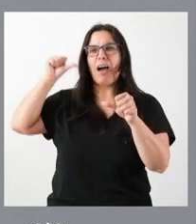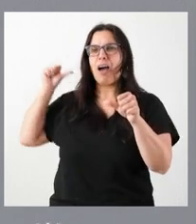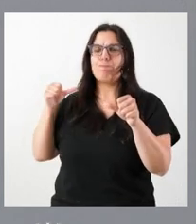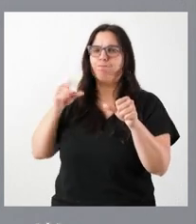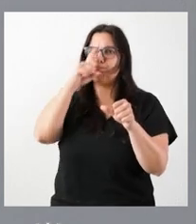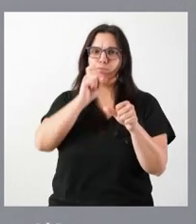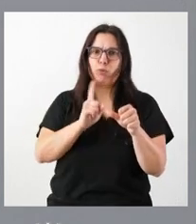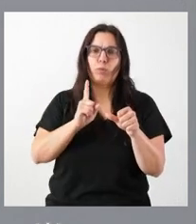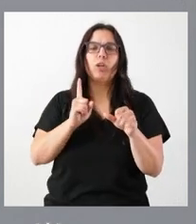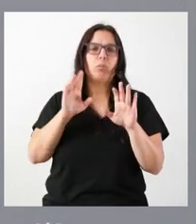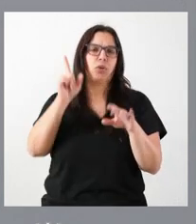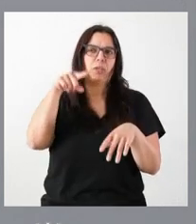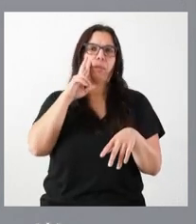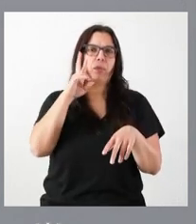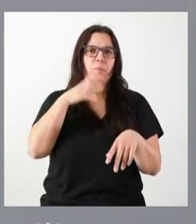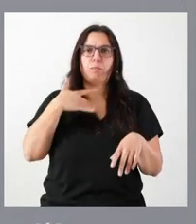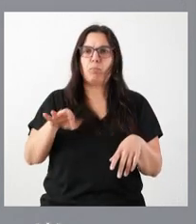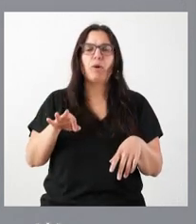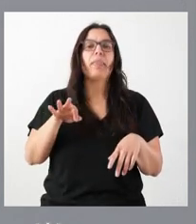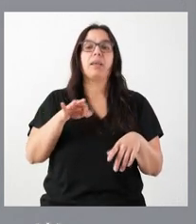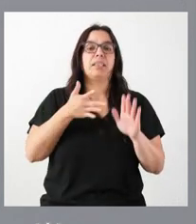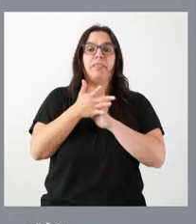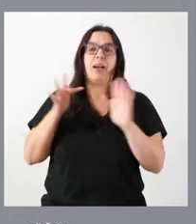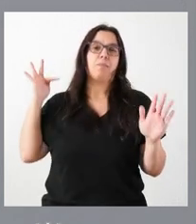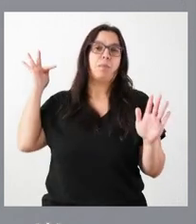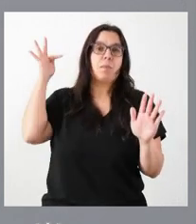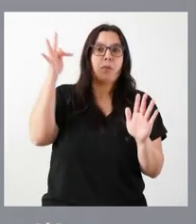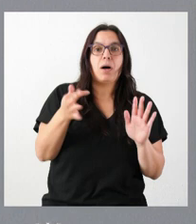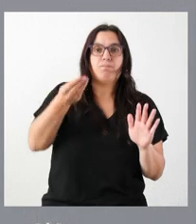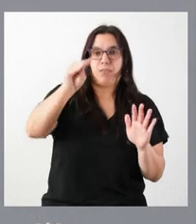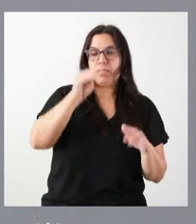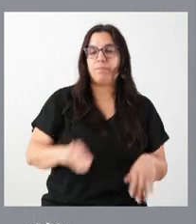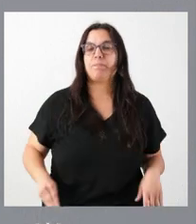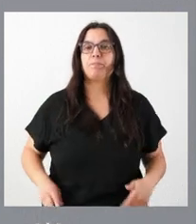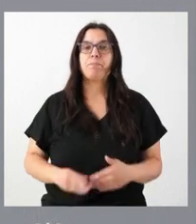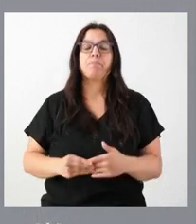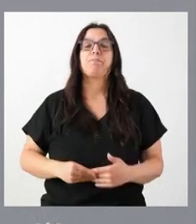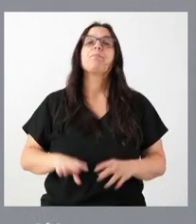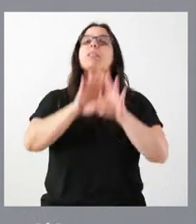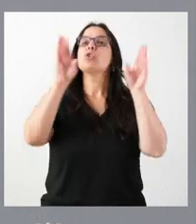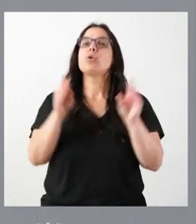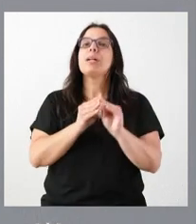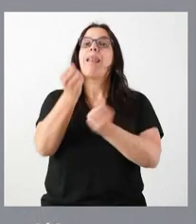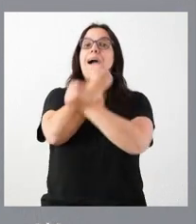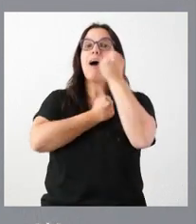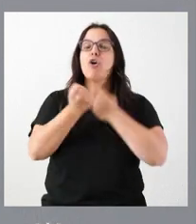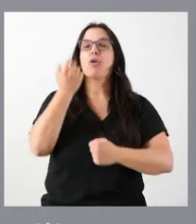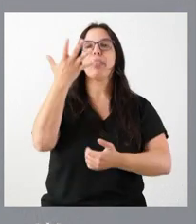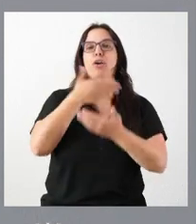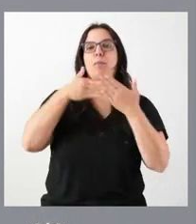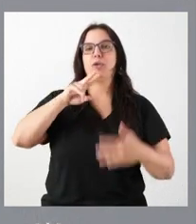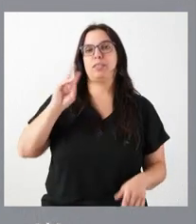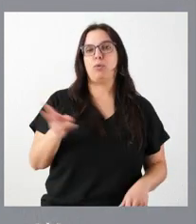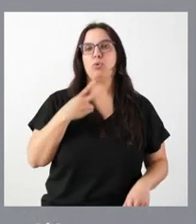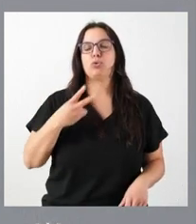producido y que están también a su disposición y que vienen a sumar los que ahora aportamos. Como les digo, en su conjunto el ahorro son 5 millones de euros.